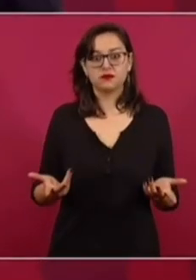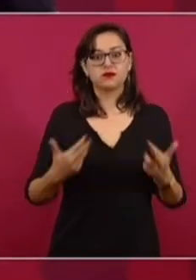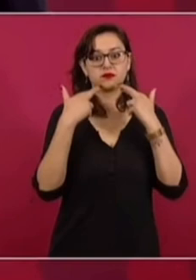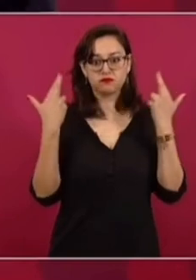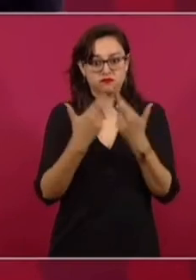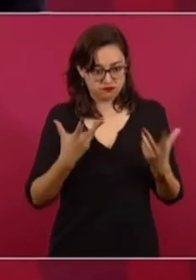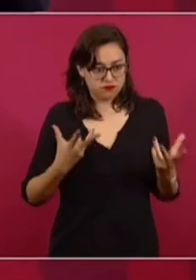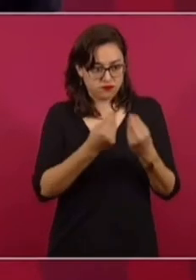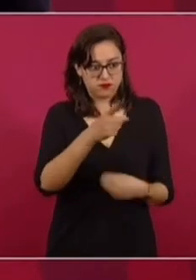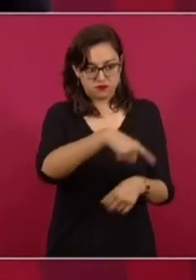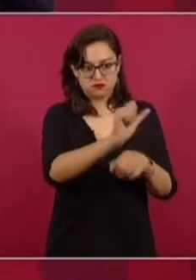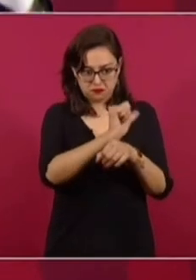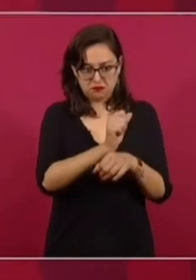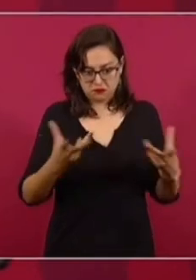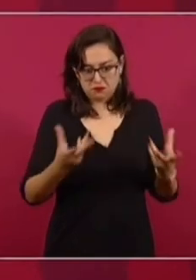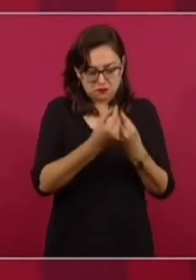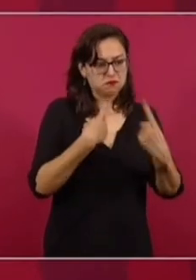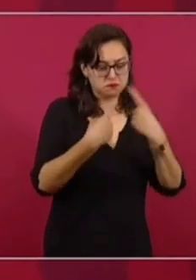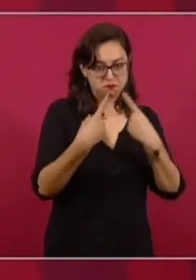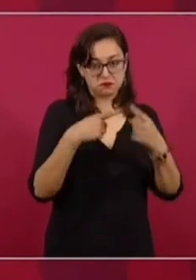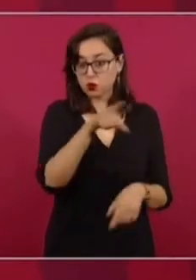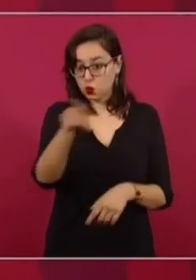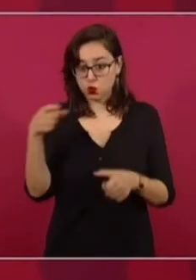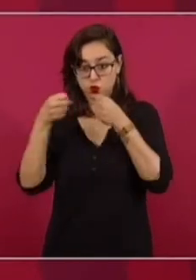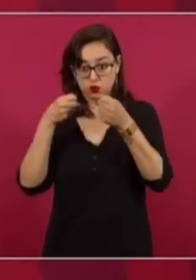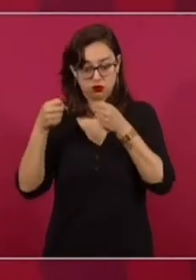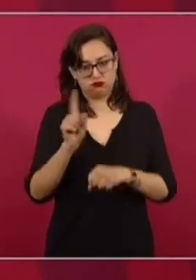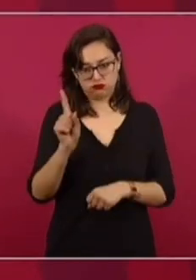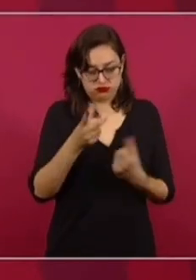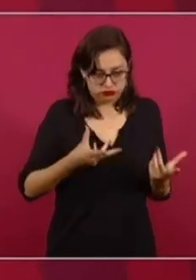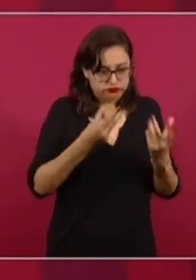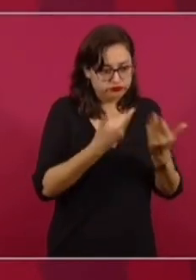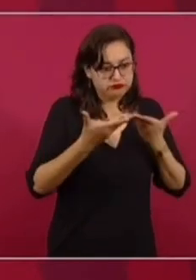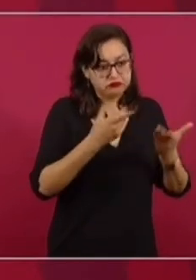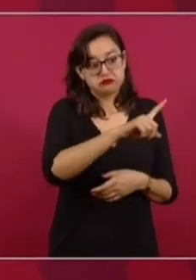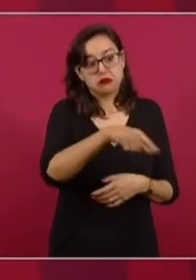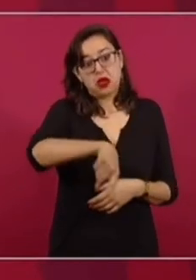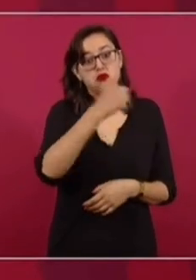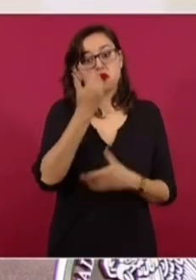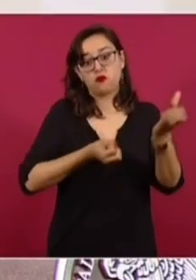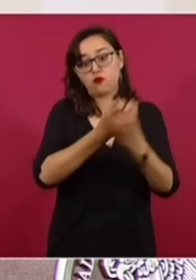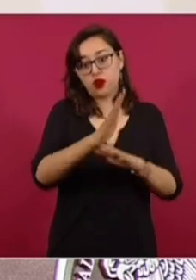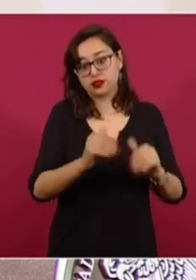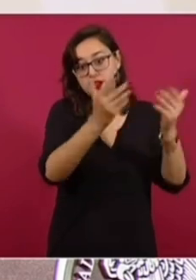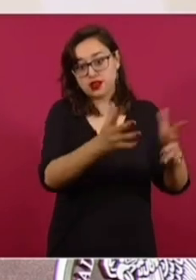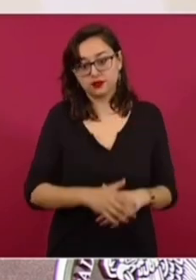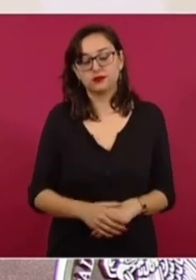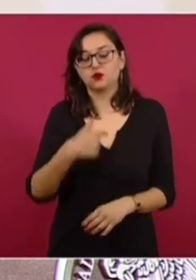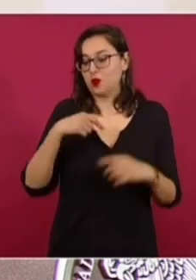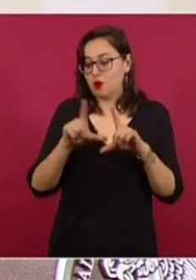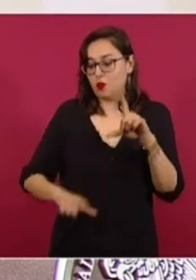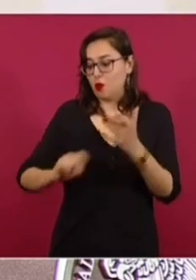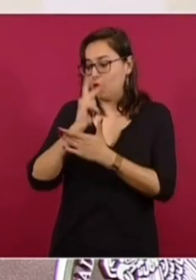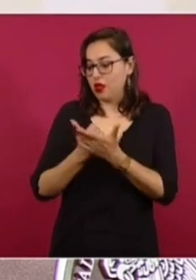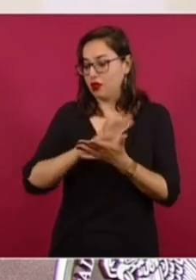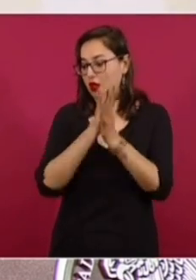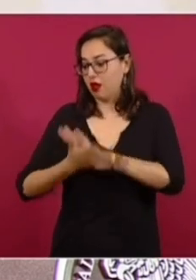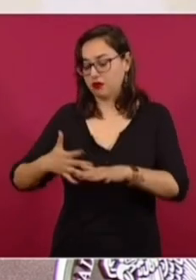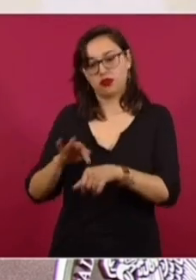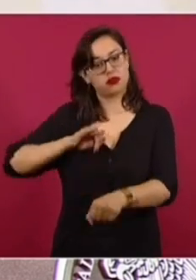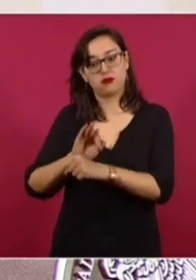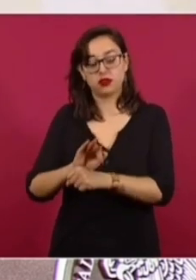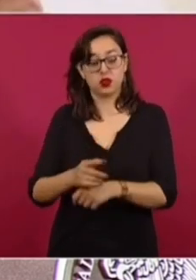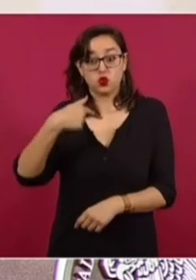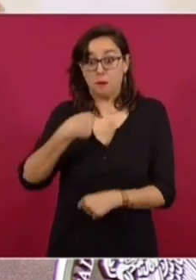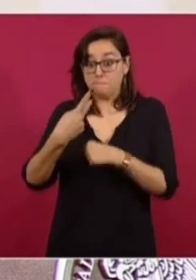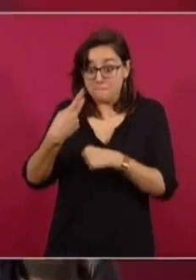ustedes después, sí, que ellos les declaren. Les declaren, porque yo tengo que defender el proyecto de transformación y no me puedo exponer,